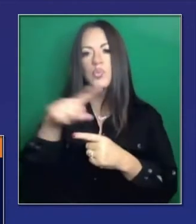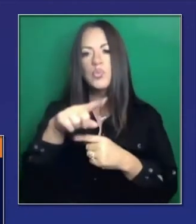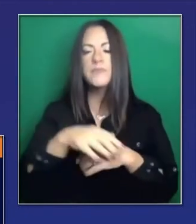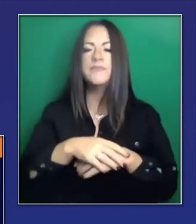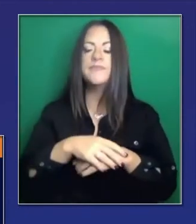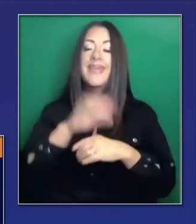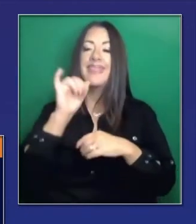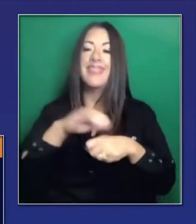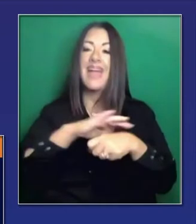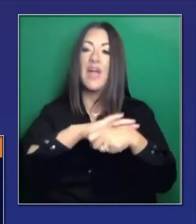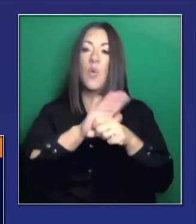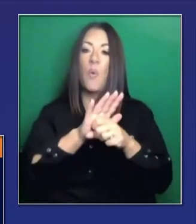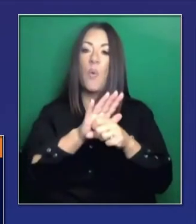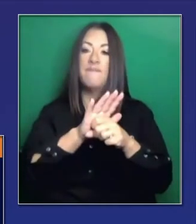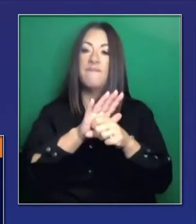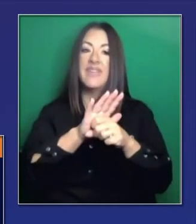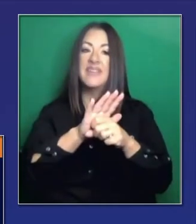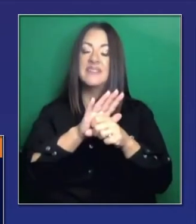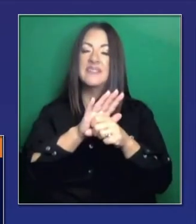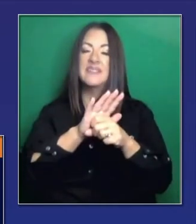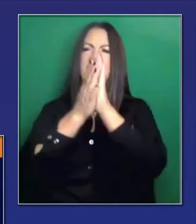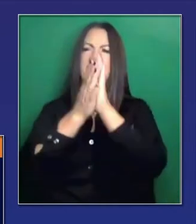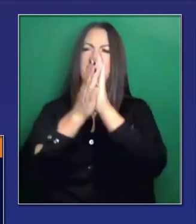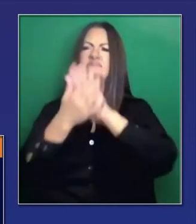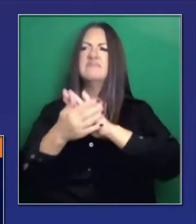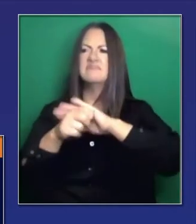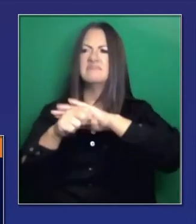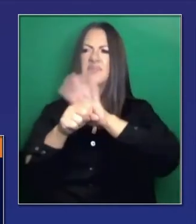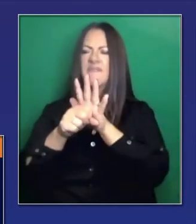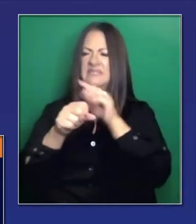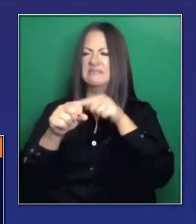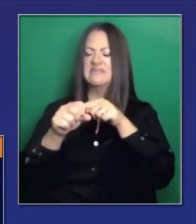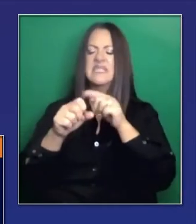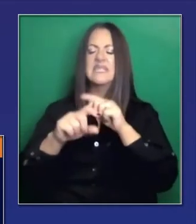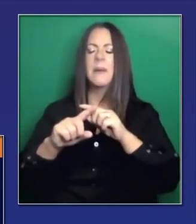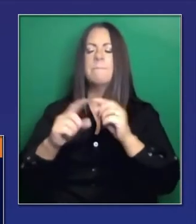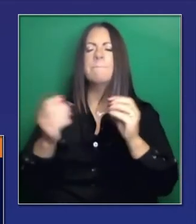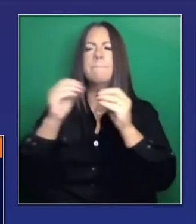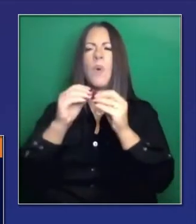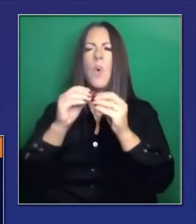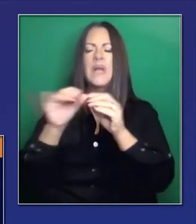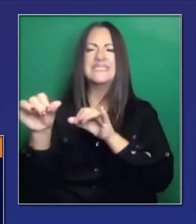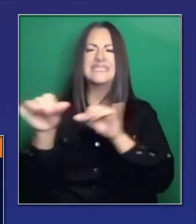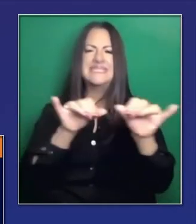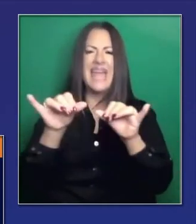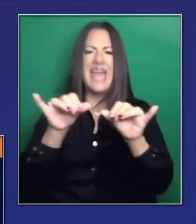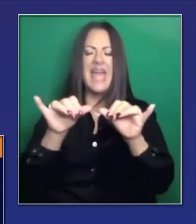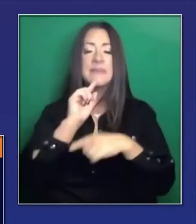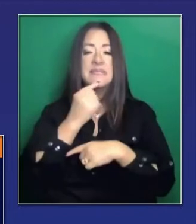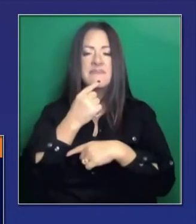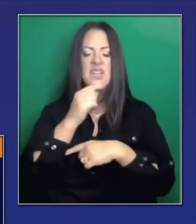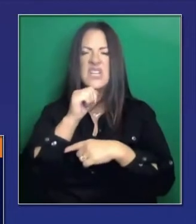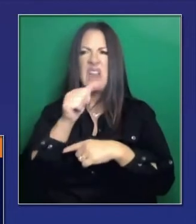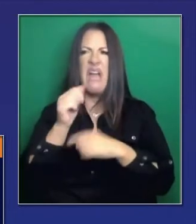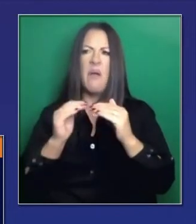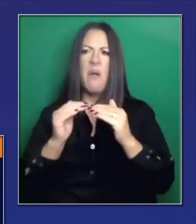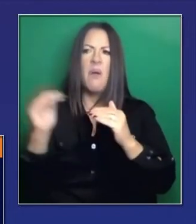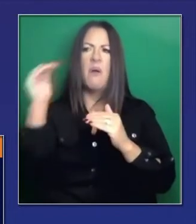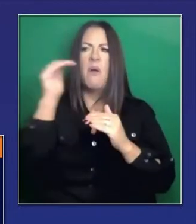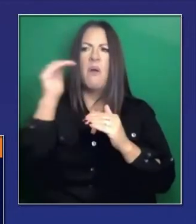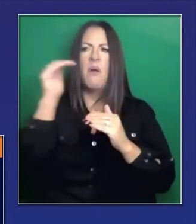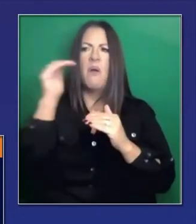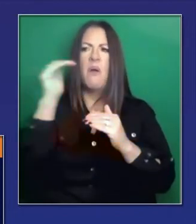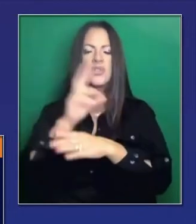este nuevo variante, es más contagioso y más severo en cuanto a su impacto, en cuanto a su